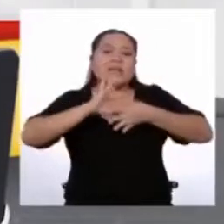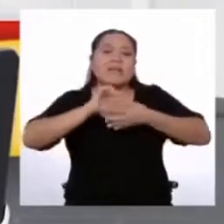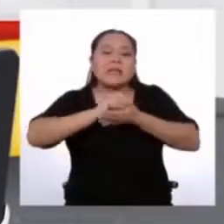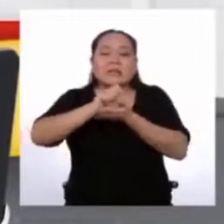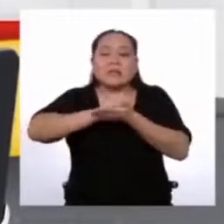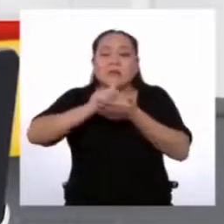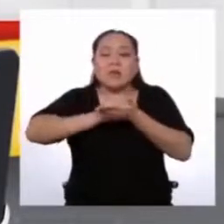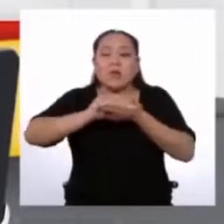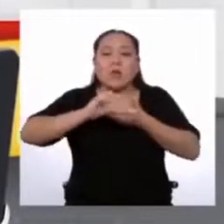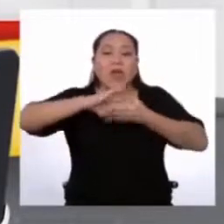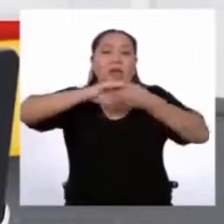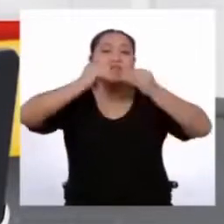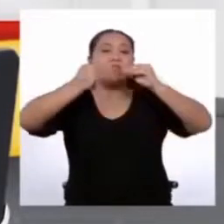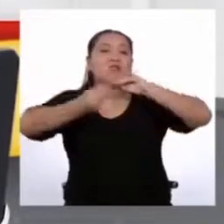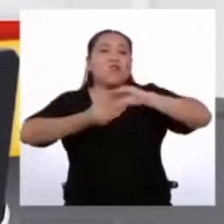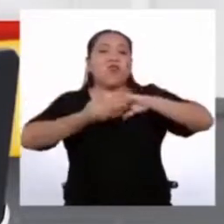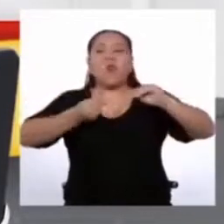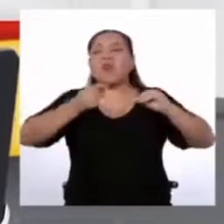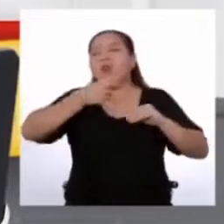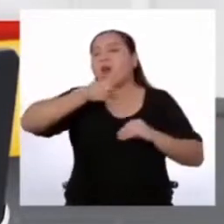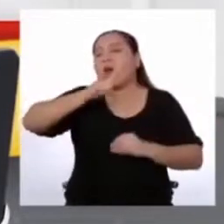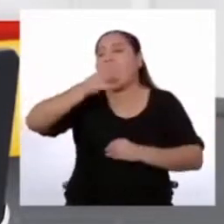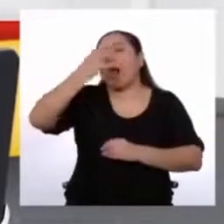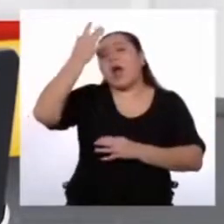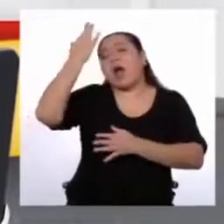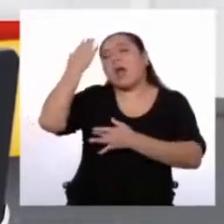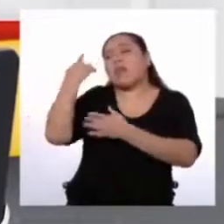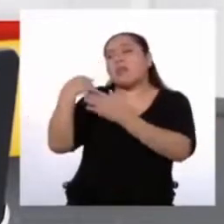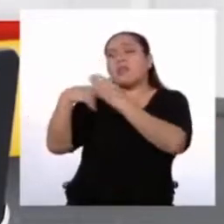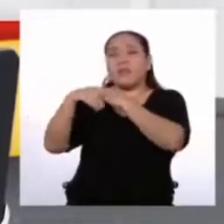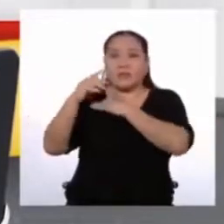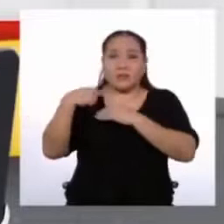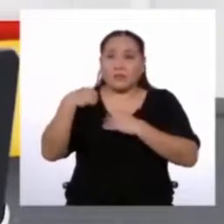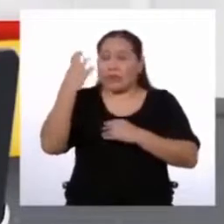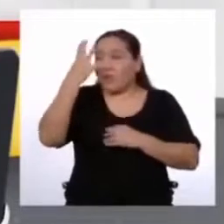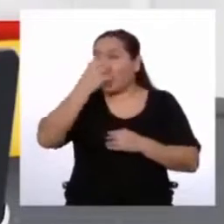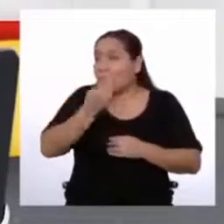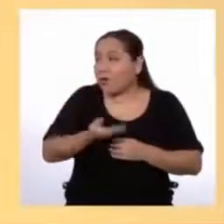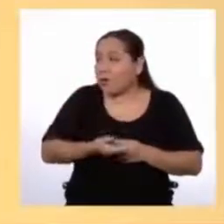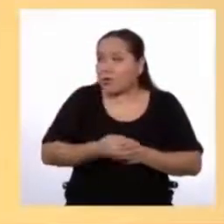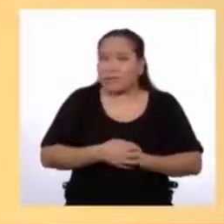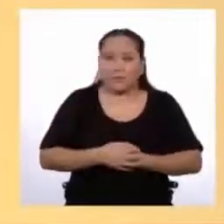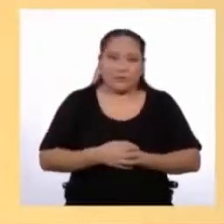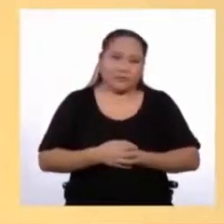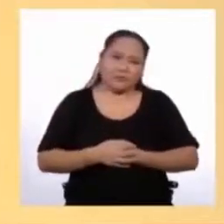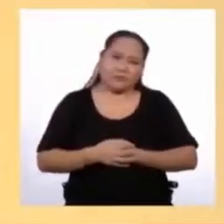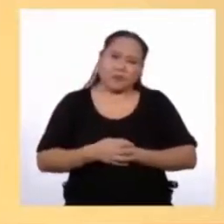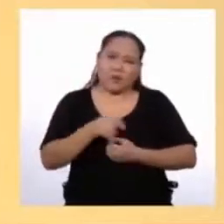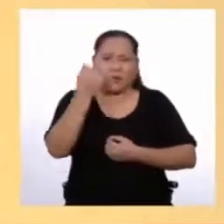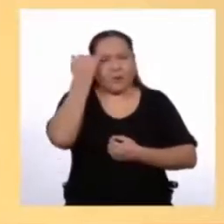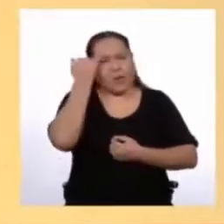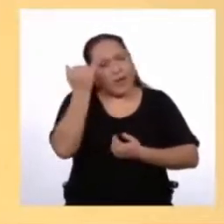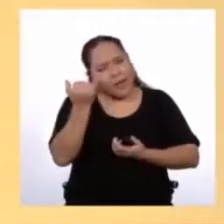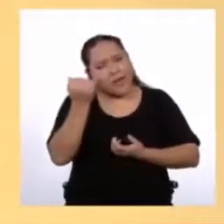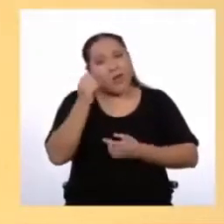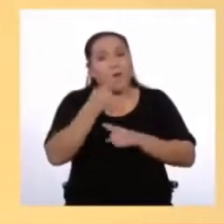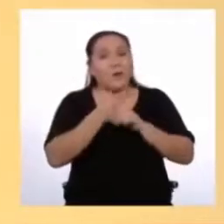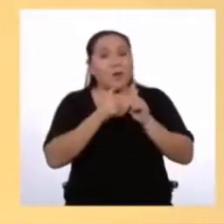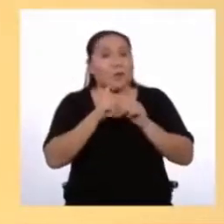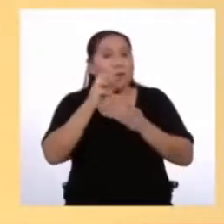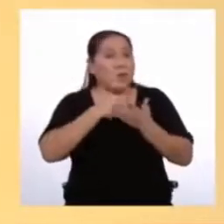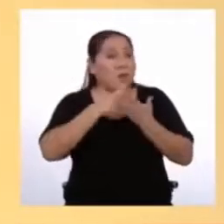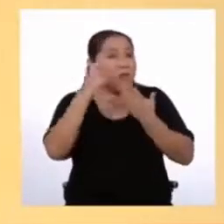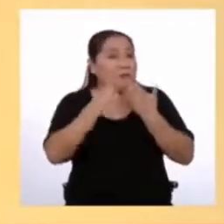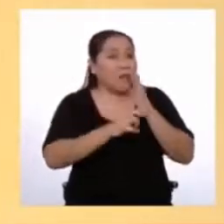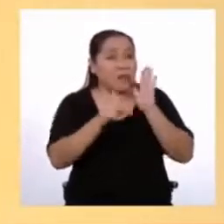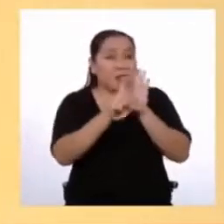historia del agua Que empezaba con un... era así una vez en un nevado Estaba bien, bien bonito Me imagino Pero un proyecto